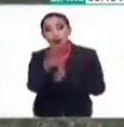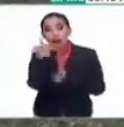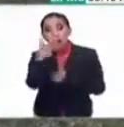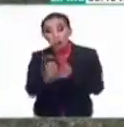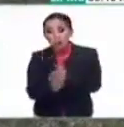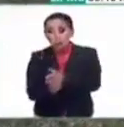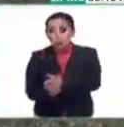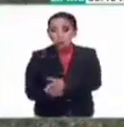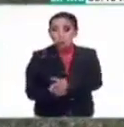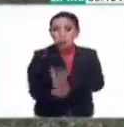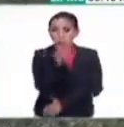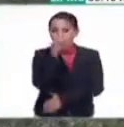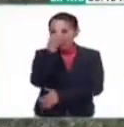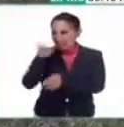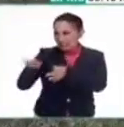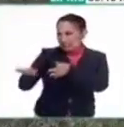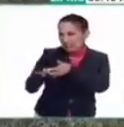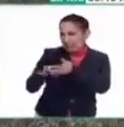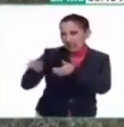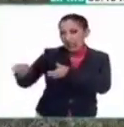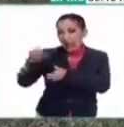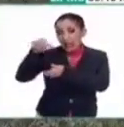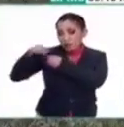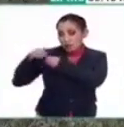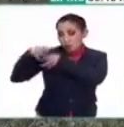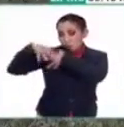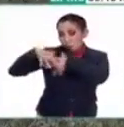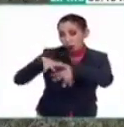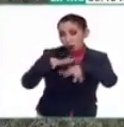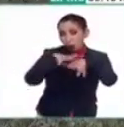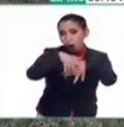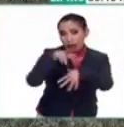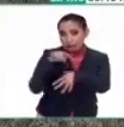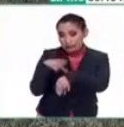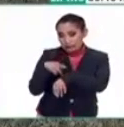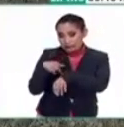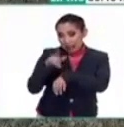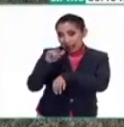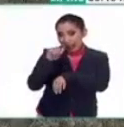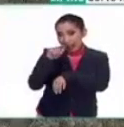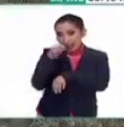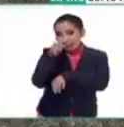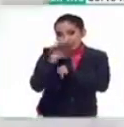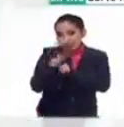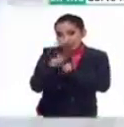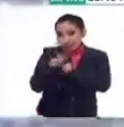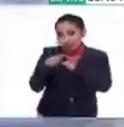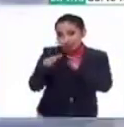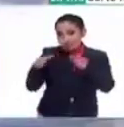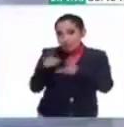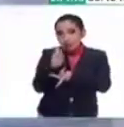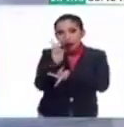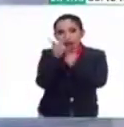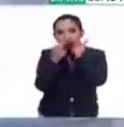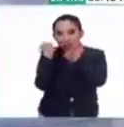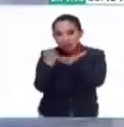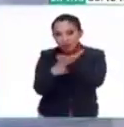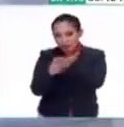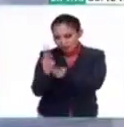erupción, un volcán muy cercano, las lavas son bastante recientes y empieza a crecer una vegetación